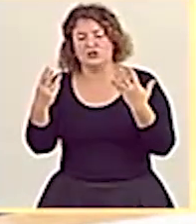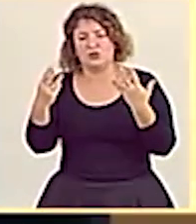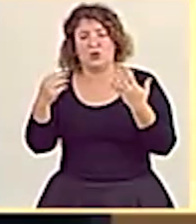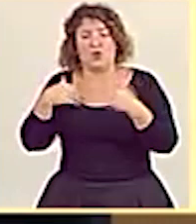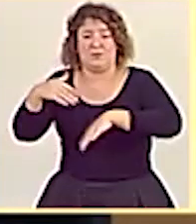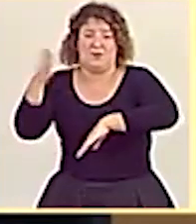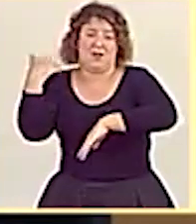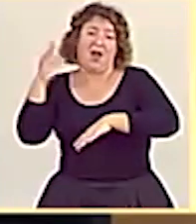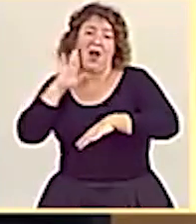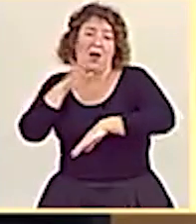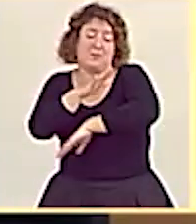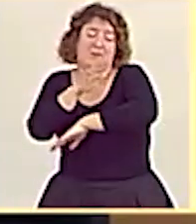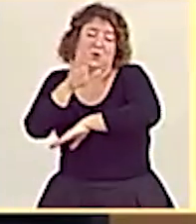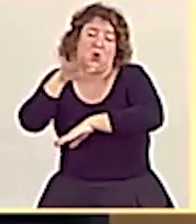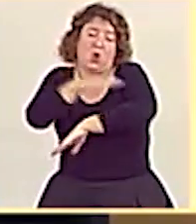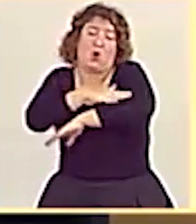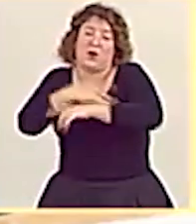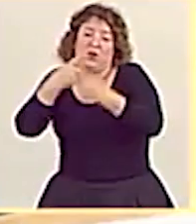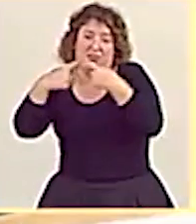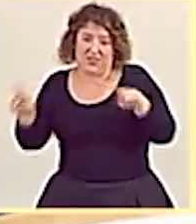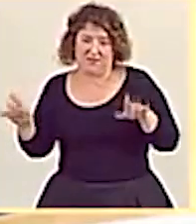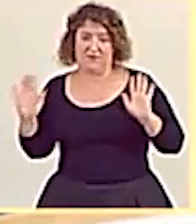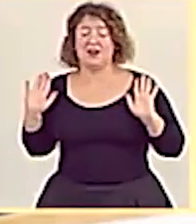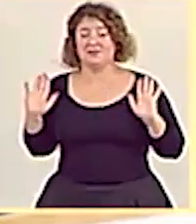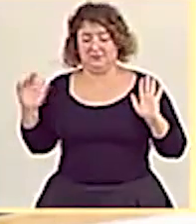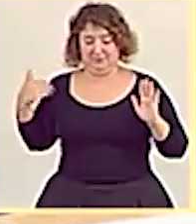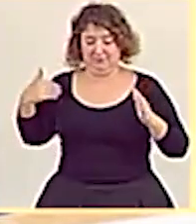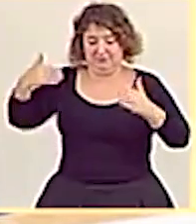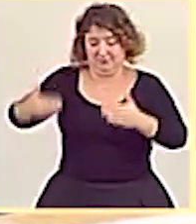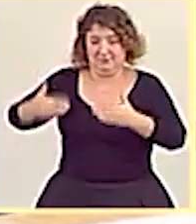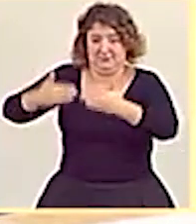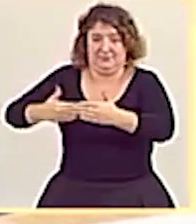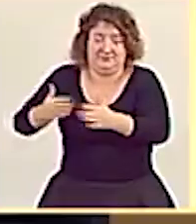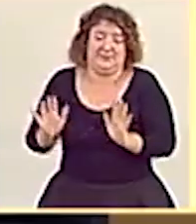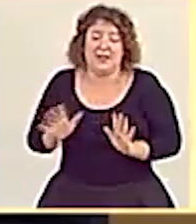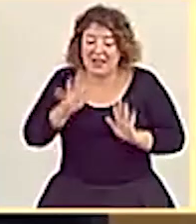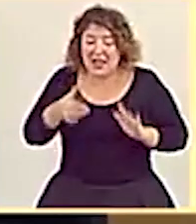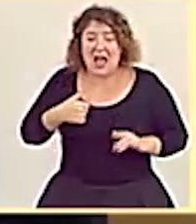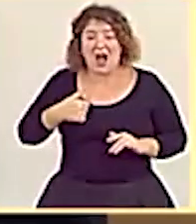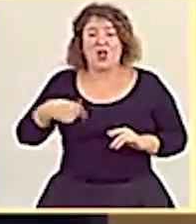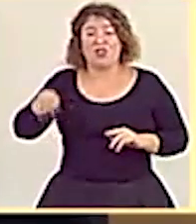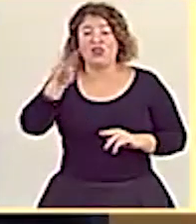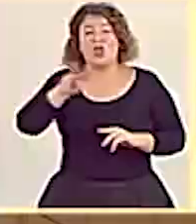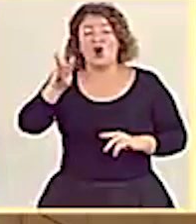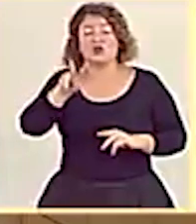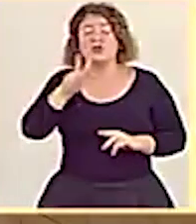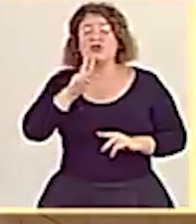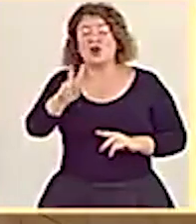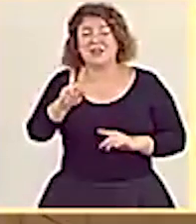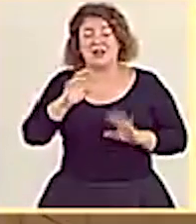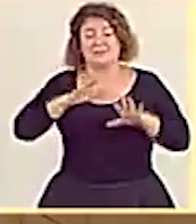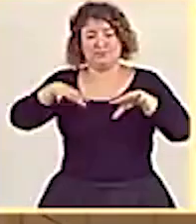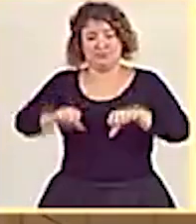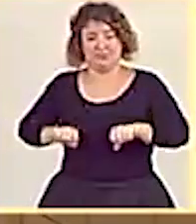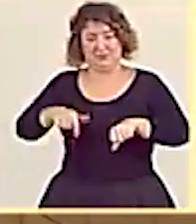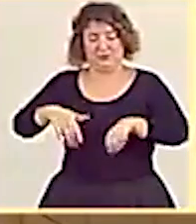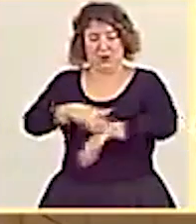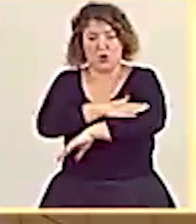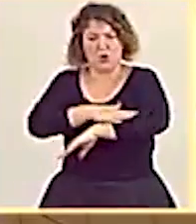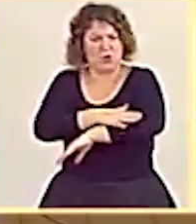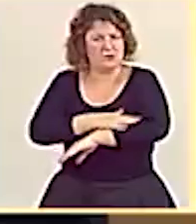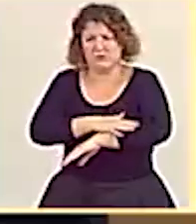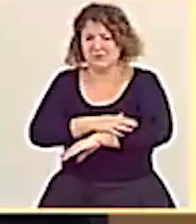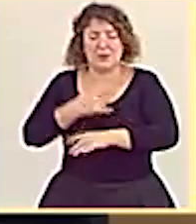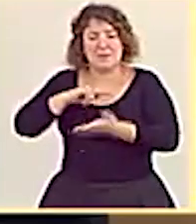en el Gobierno, había otro Gobierno. Durante estos dos años que llevamos en el Gobierno, se ha reactivado, como bien saben,